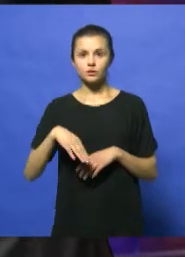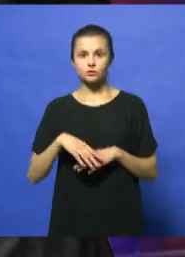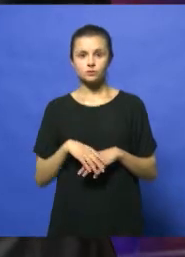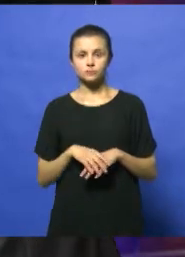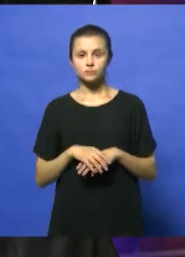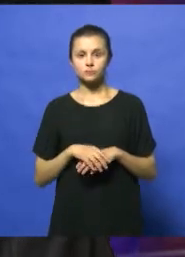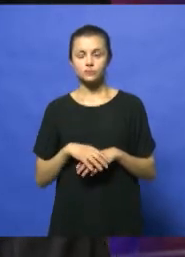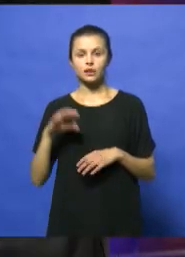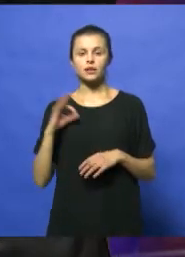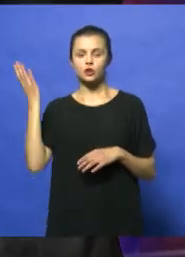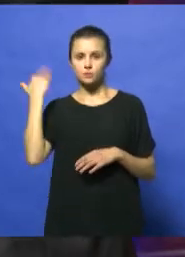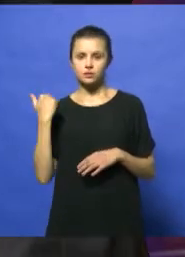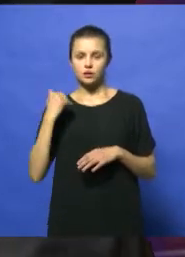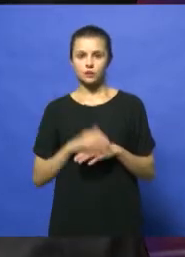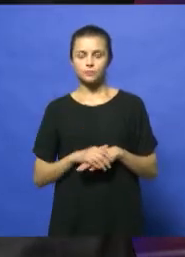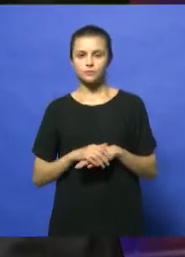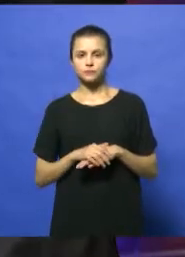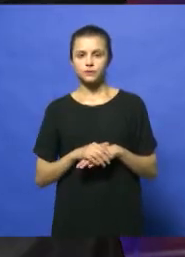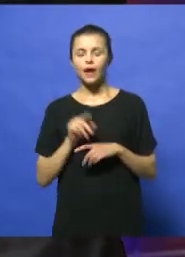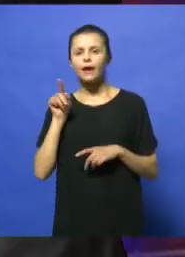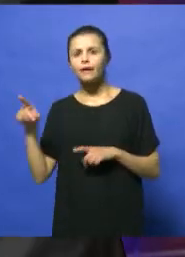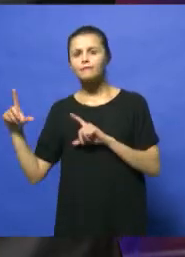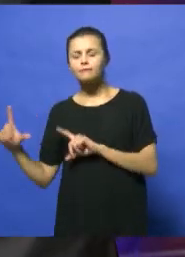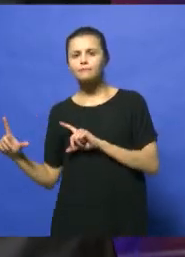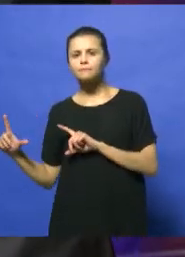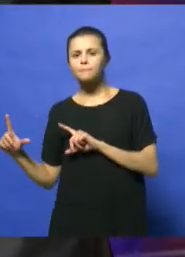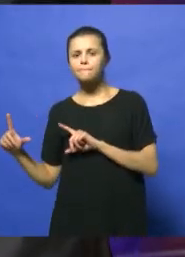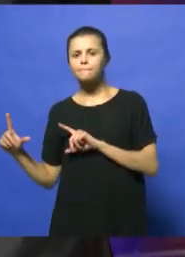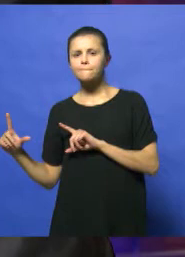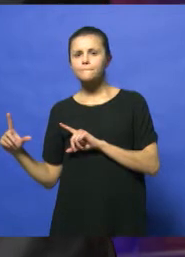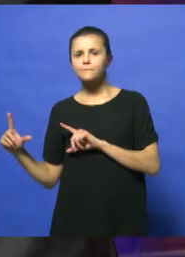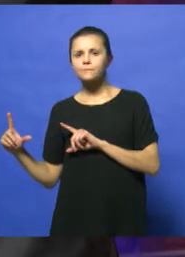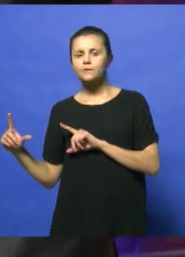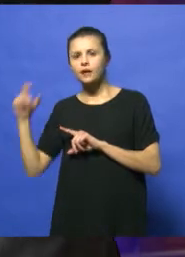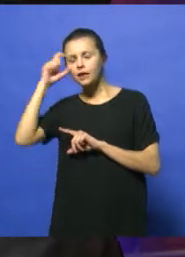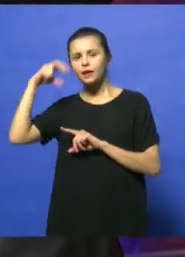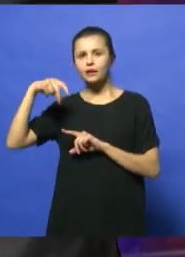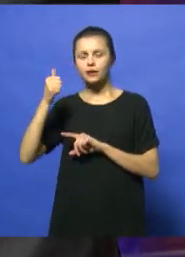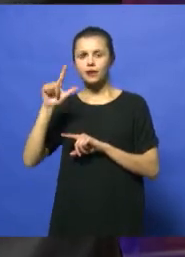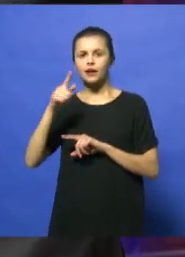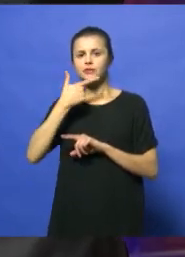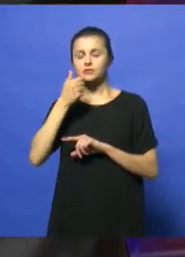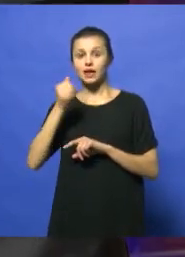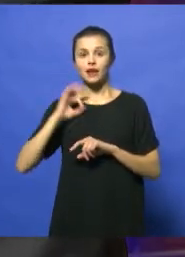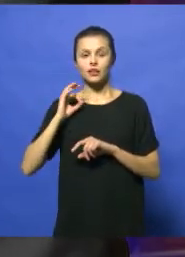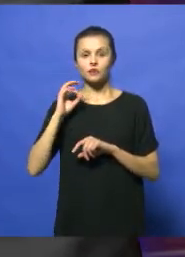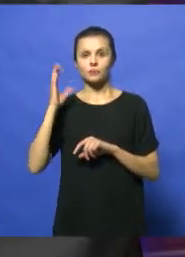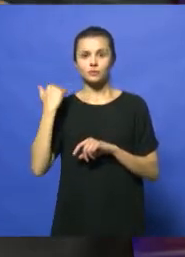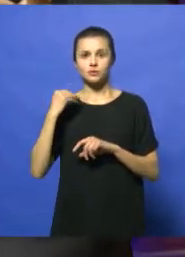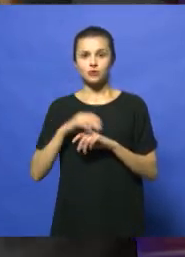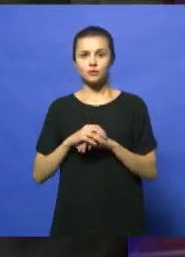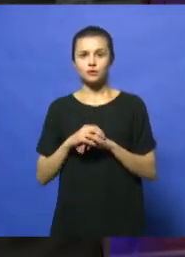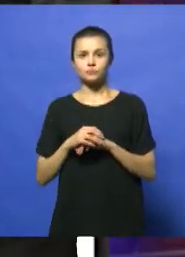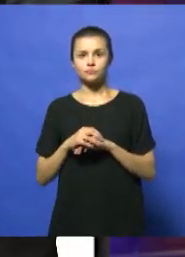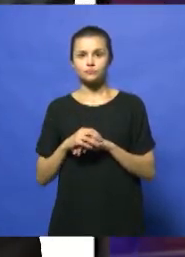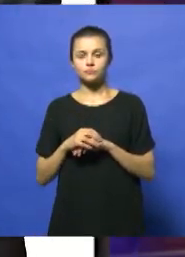En lo que es, a ver, ahí vemos el promedio. De lo que ha bajado en alza frente al 2017, un 23,7%.